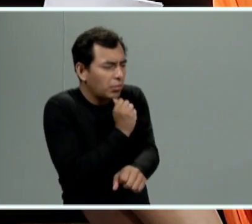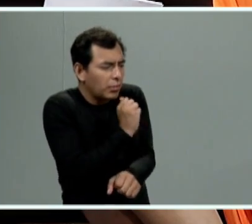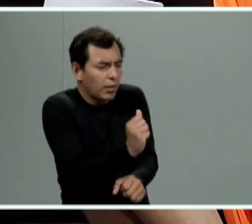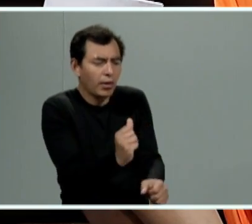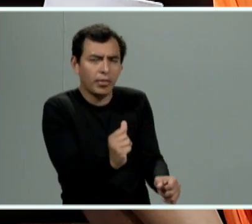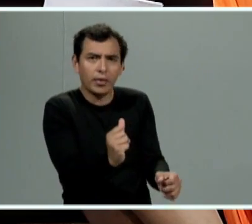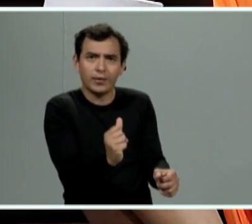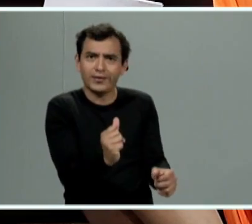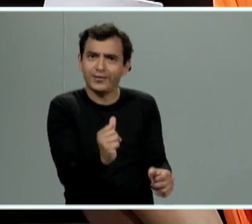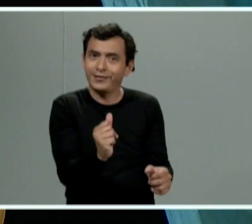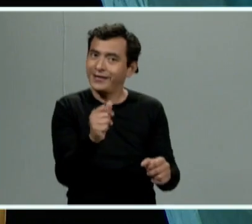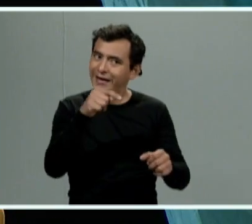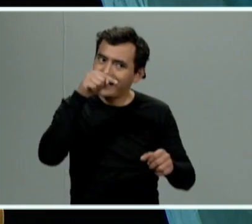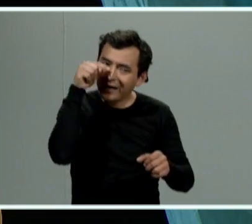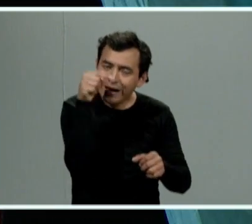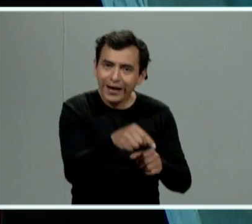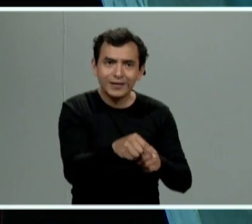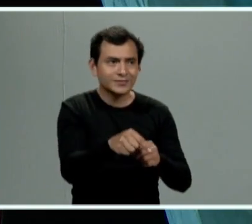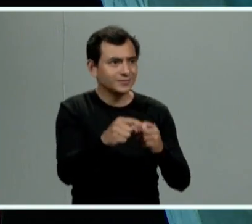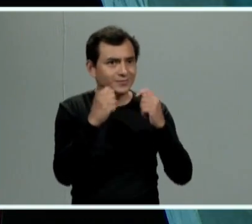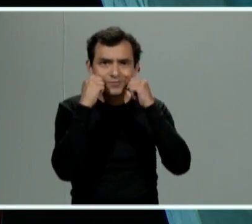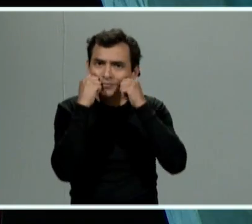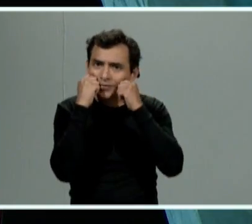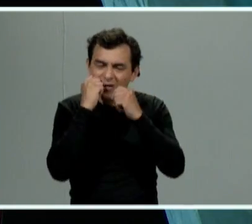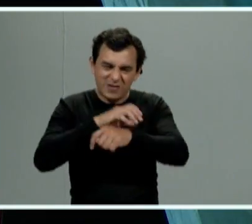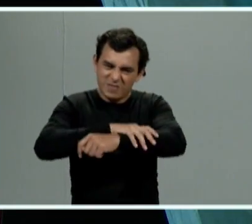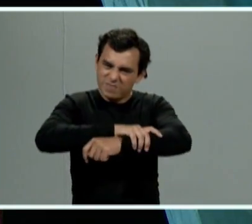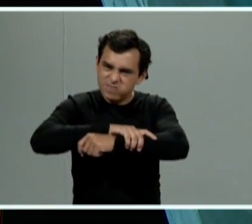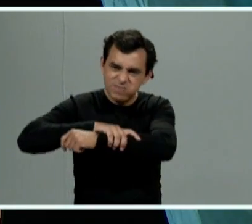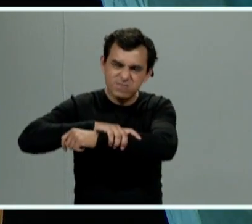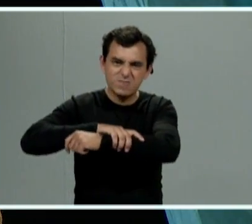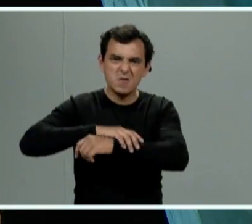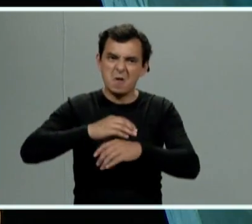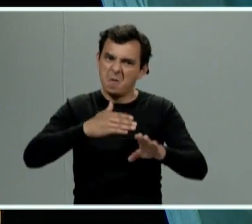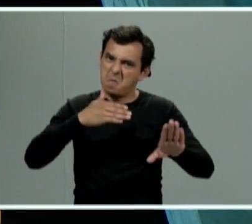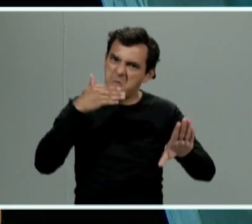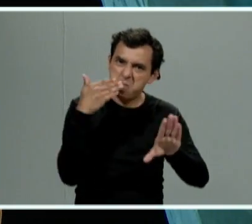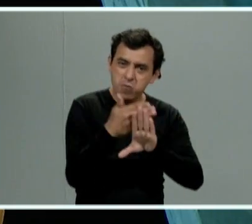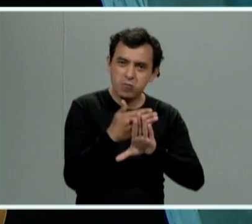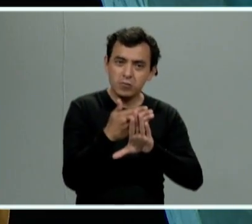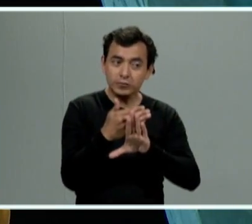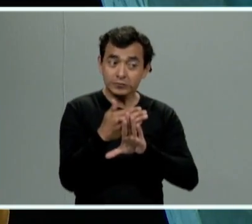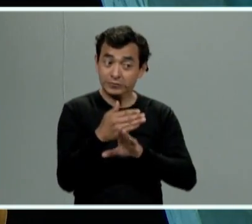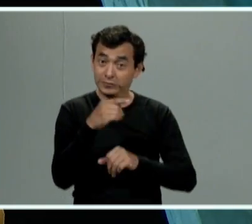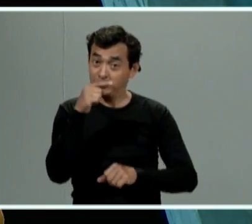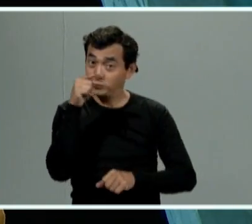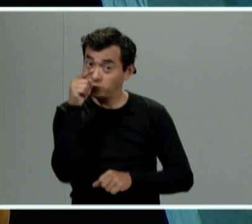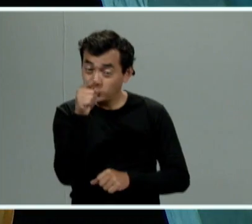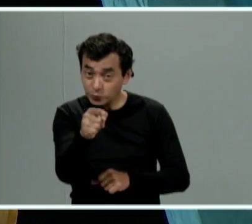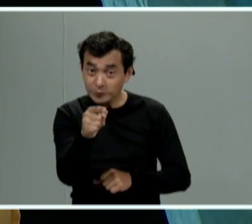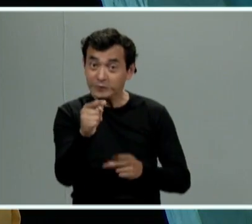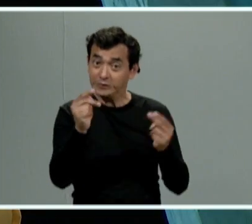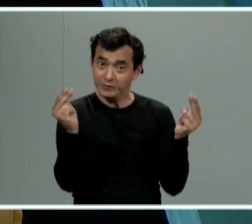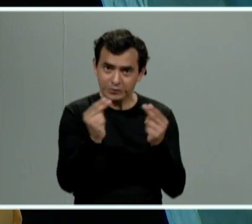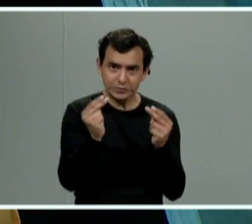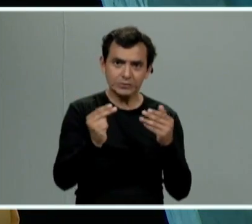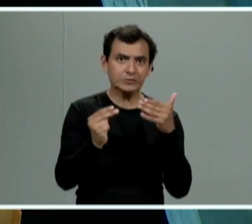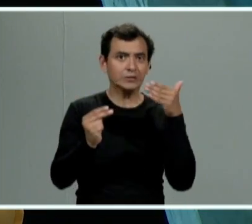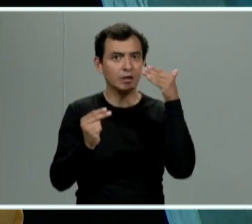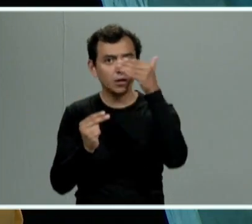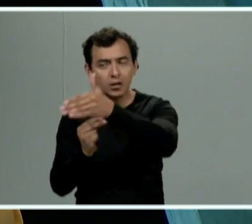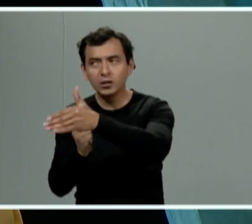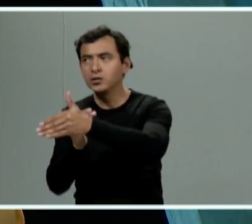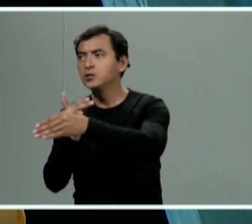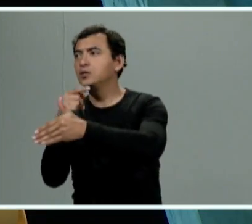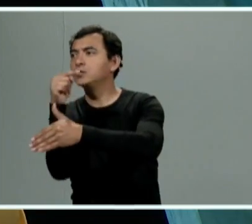violencia deje o no deje marcas físicas la víctima debe de acudir para formular la denuncia